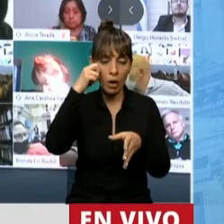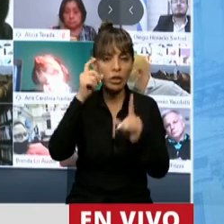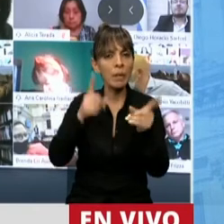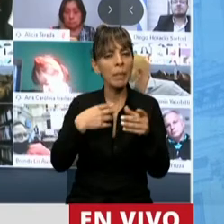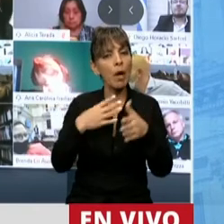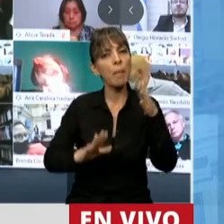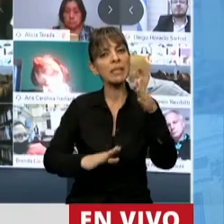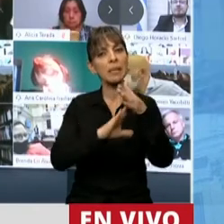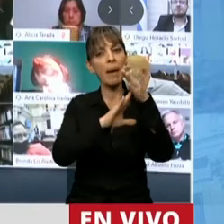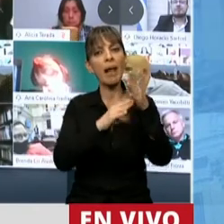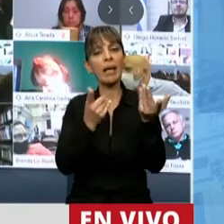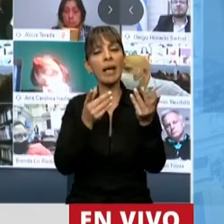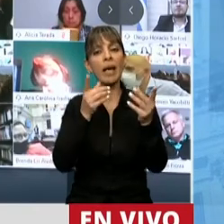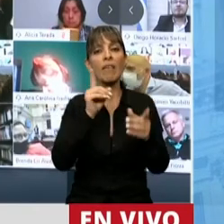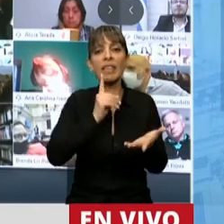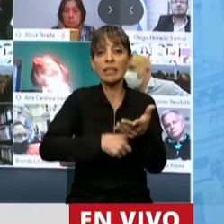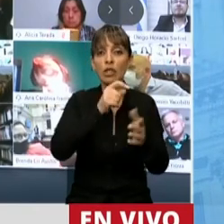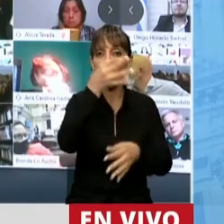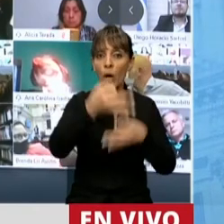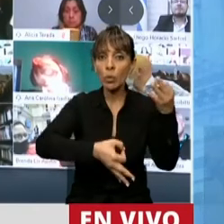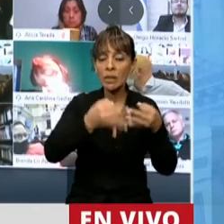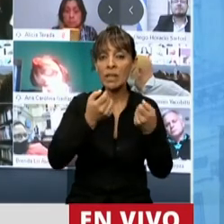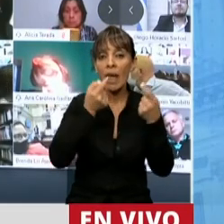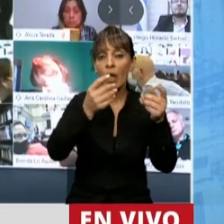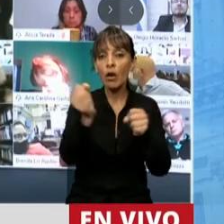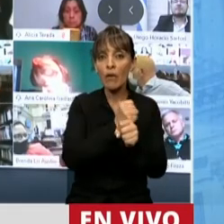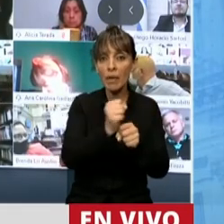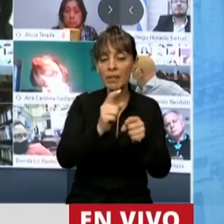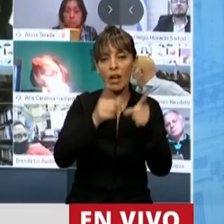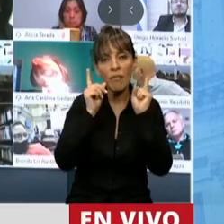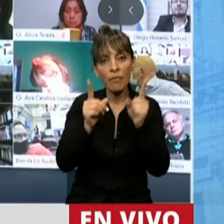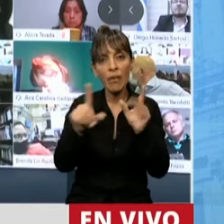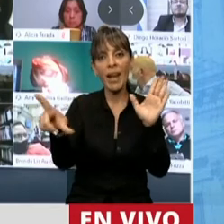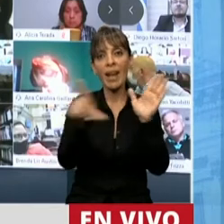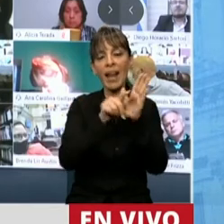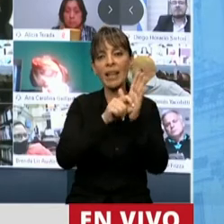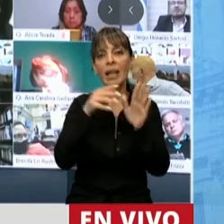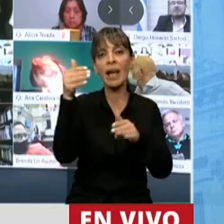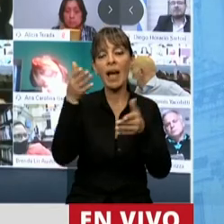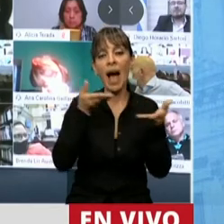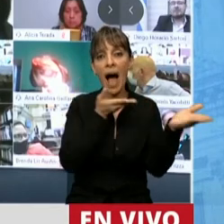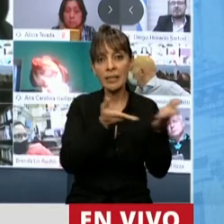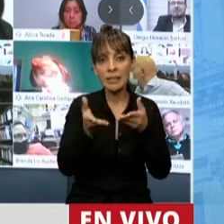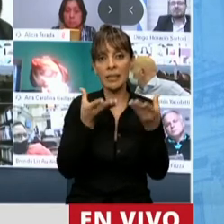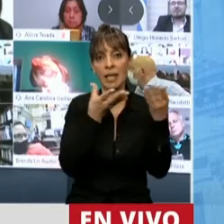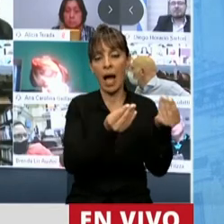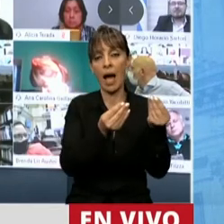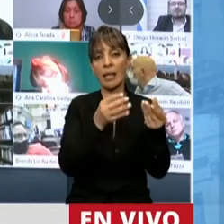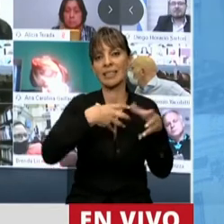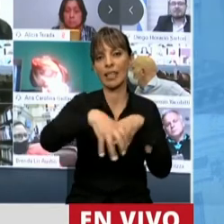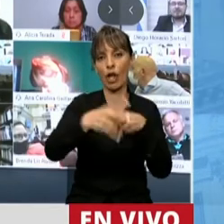pero principalmente luego de que el fallo de la justicia confirmara la vigencia de la ley de asistencia al sector turístico nacional,